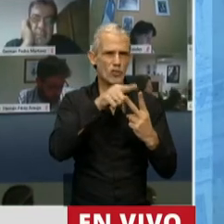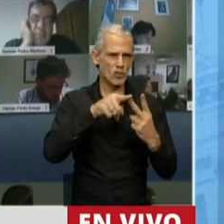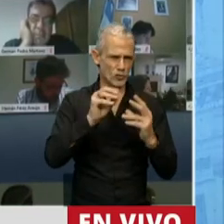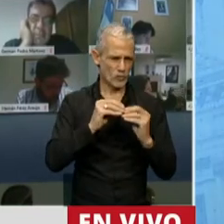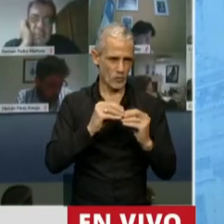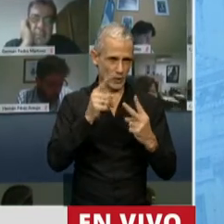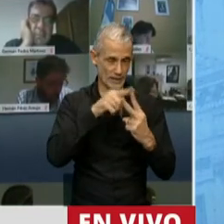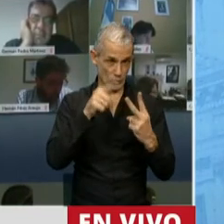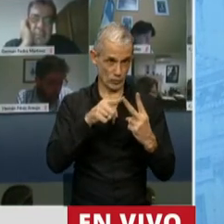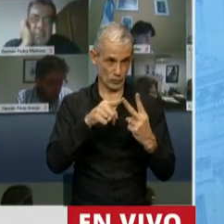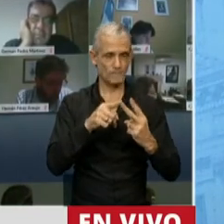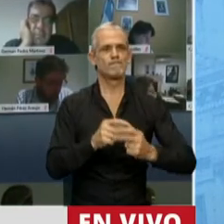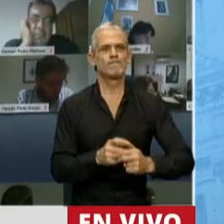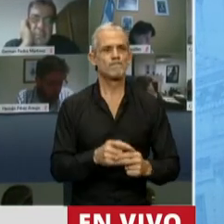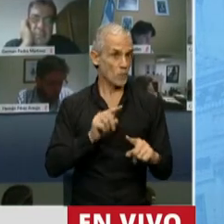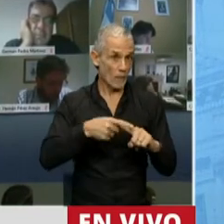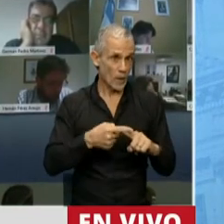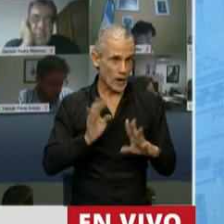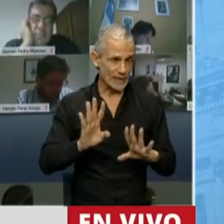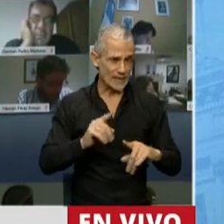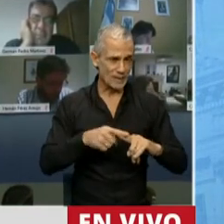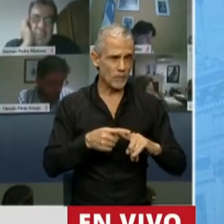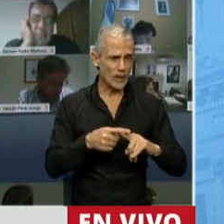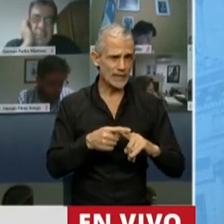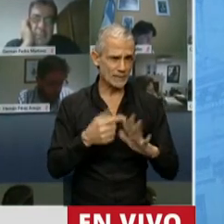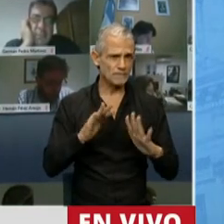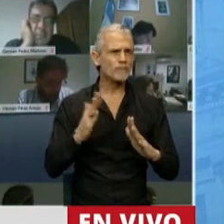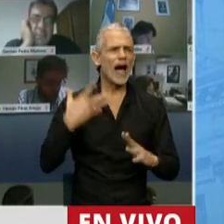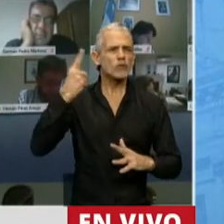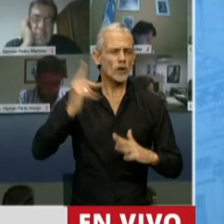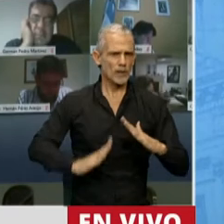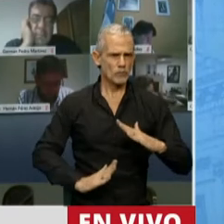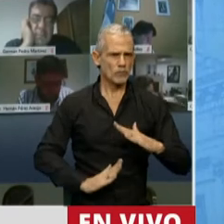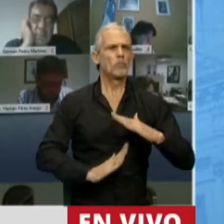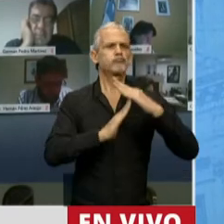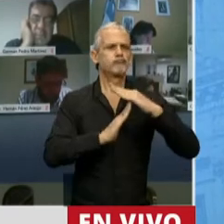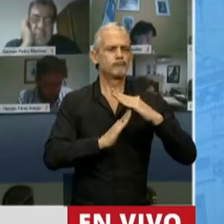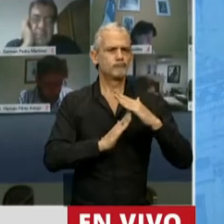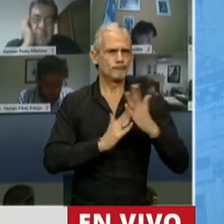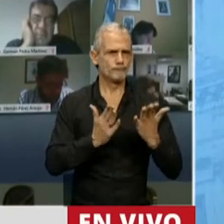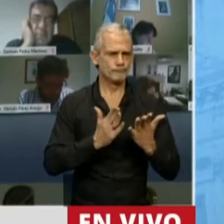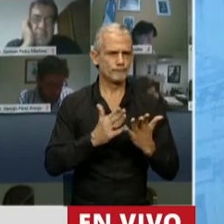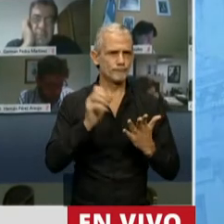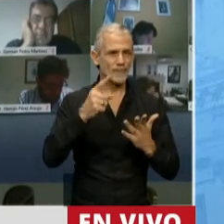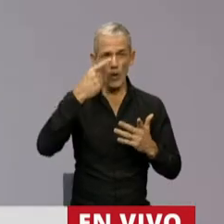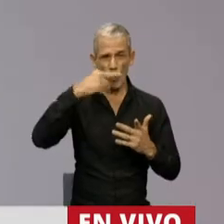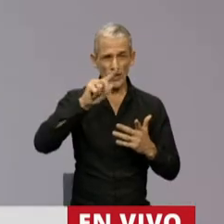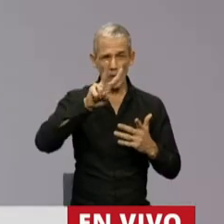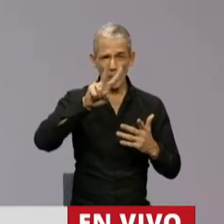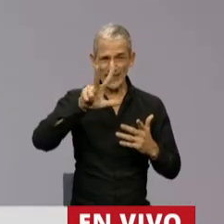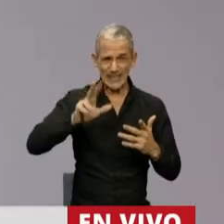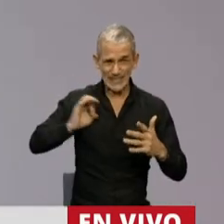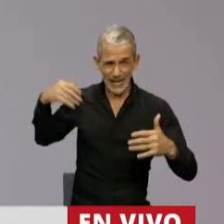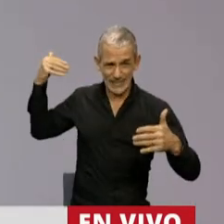primera, y es política. Las máximas autoridades políticas de los últimos 23